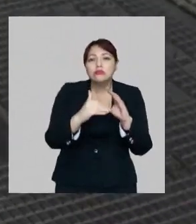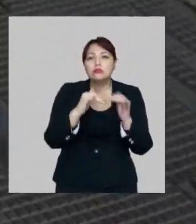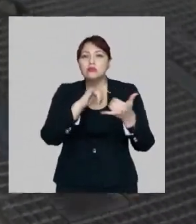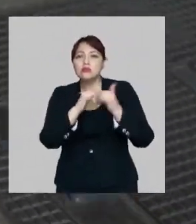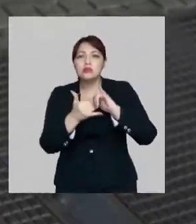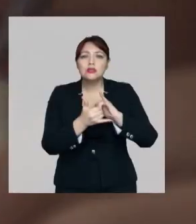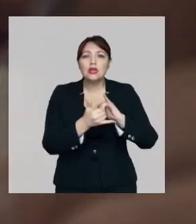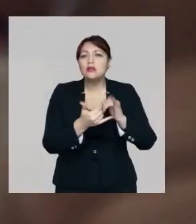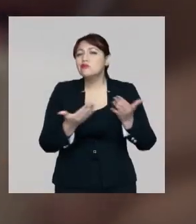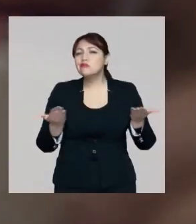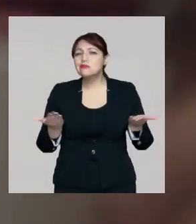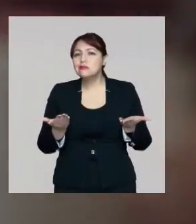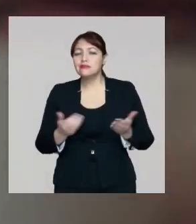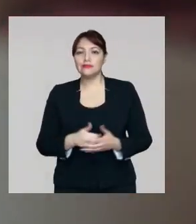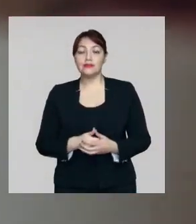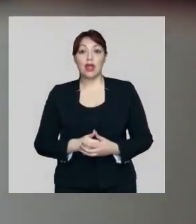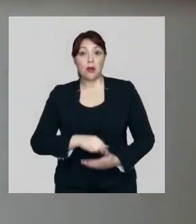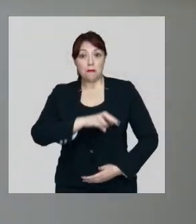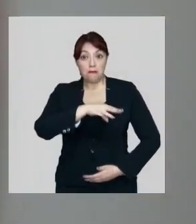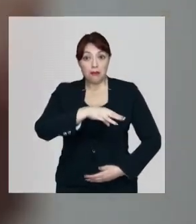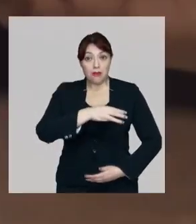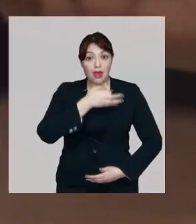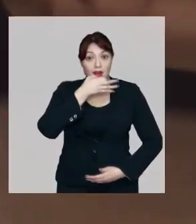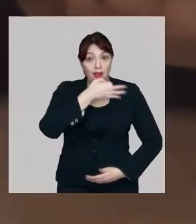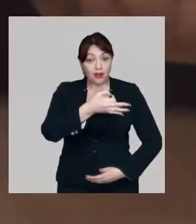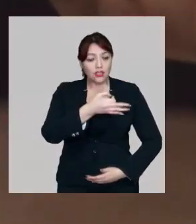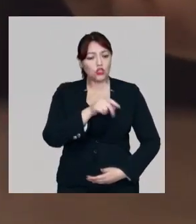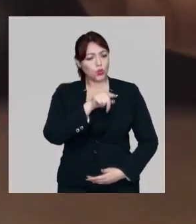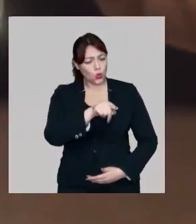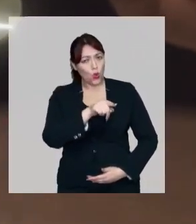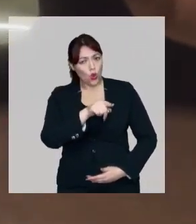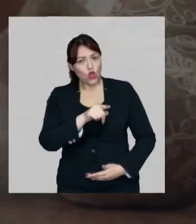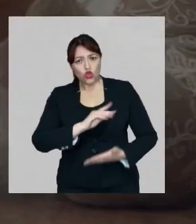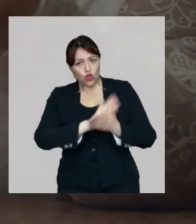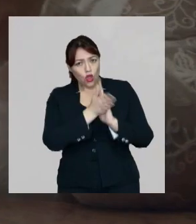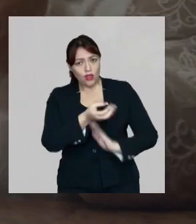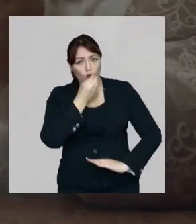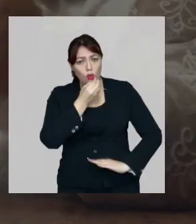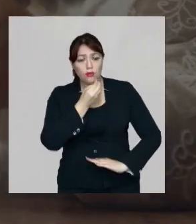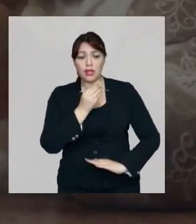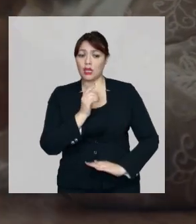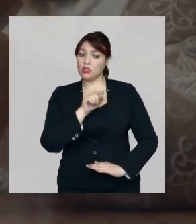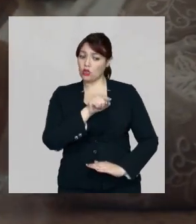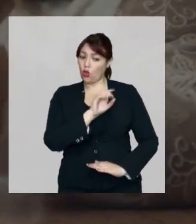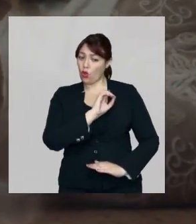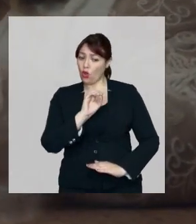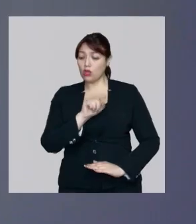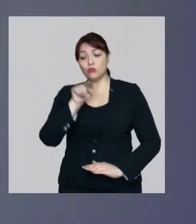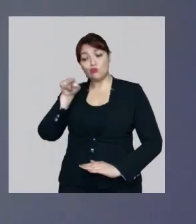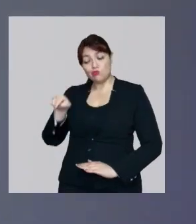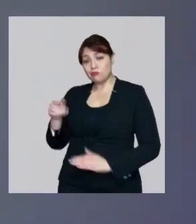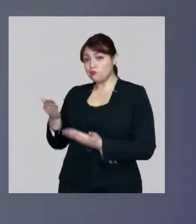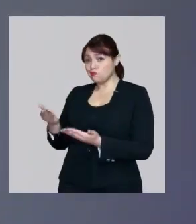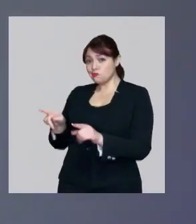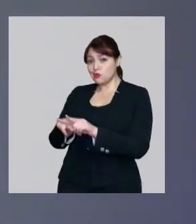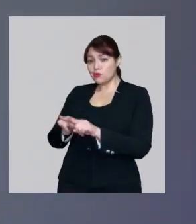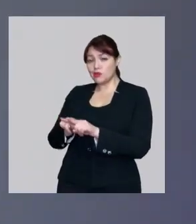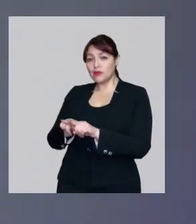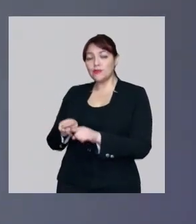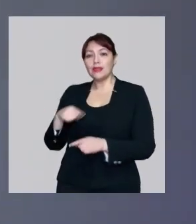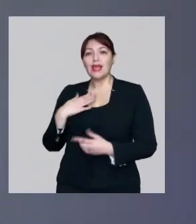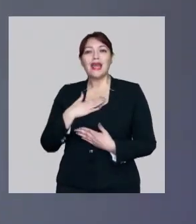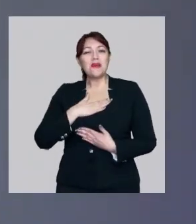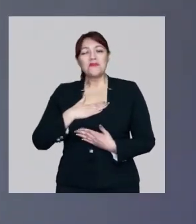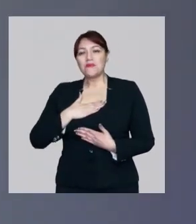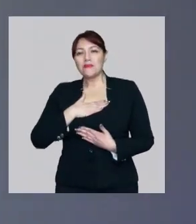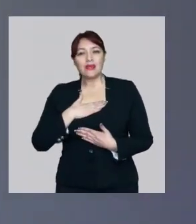o qué. He escuchado a mamás que les dicen a sus niños, si no te comes toda la comida, vas a quedar así. Mi pasión es